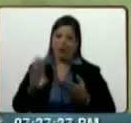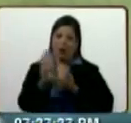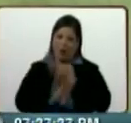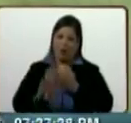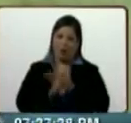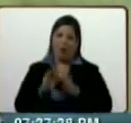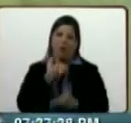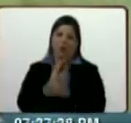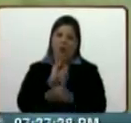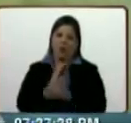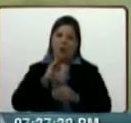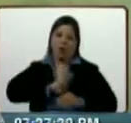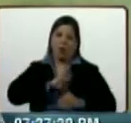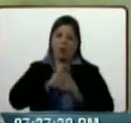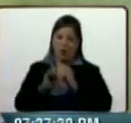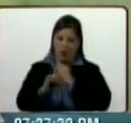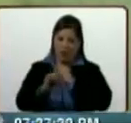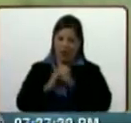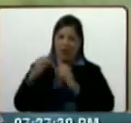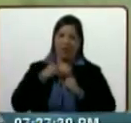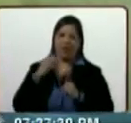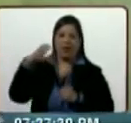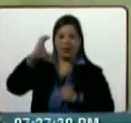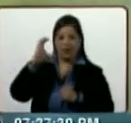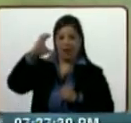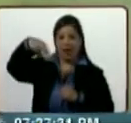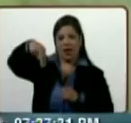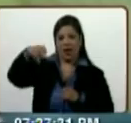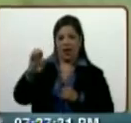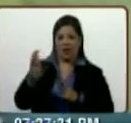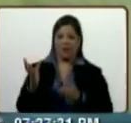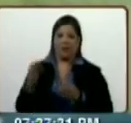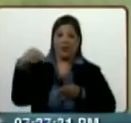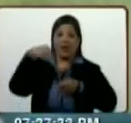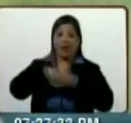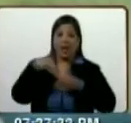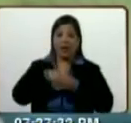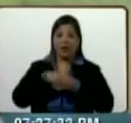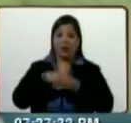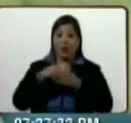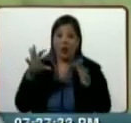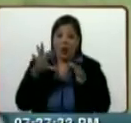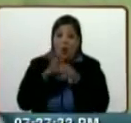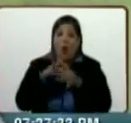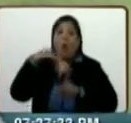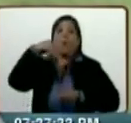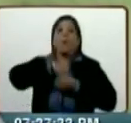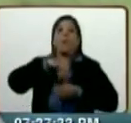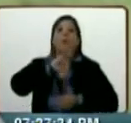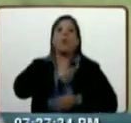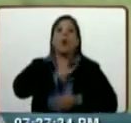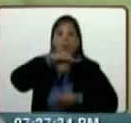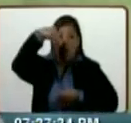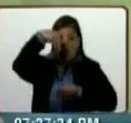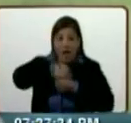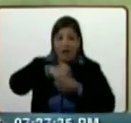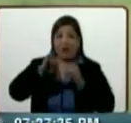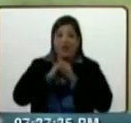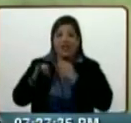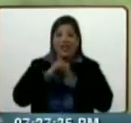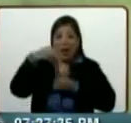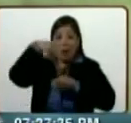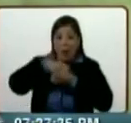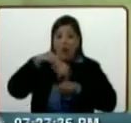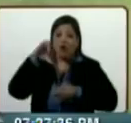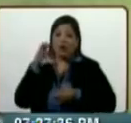óptica nacional, con la red celular, se genera una intranet que está desconectada absolutamente del Internet. No tiene nada que ver una cosa con la otra. La